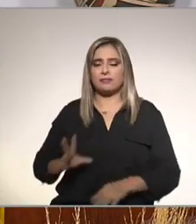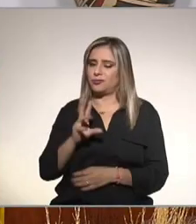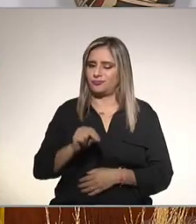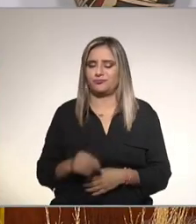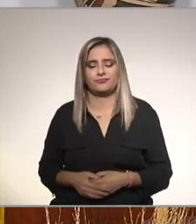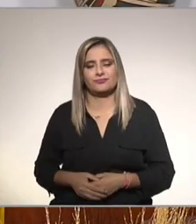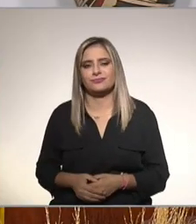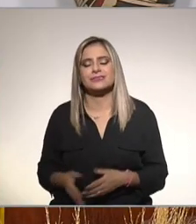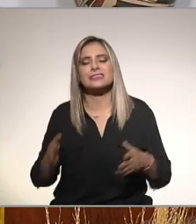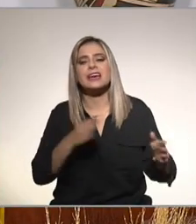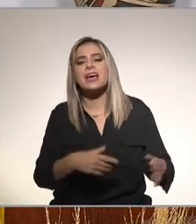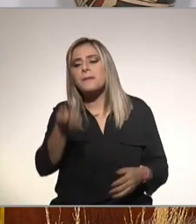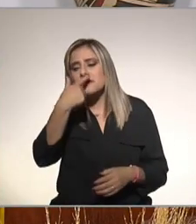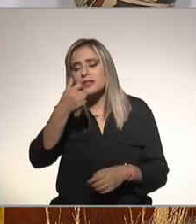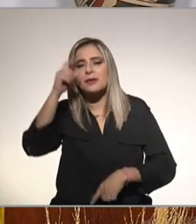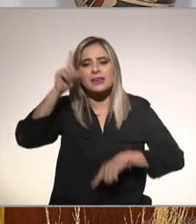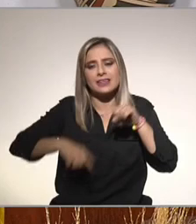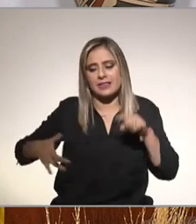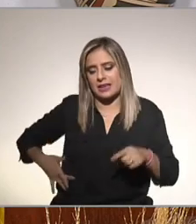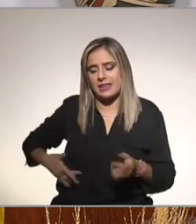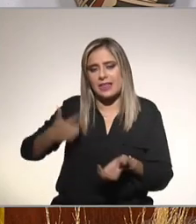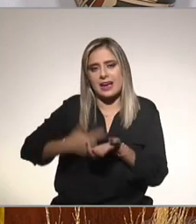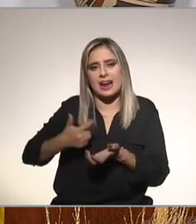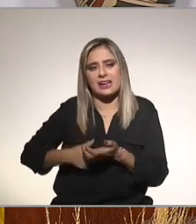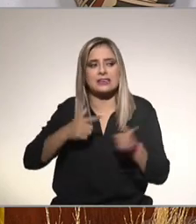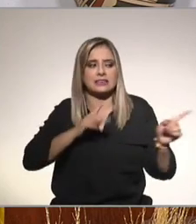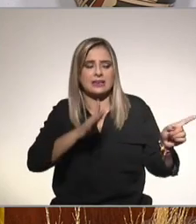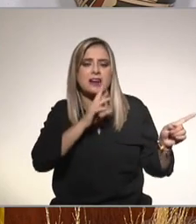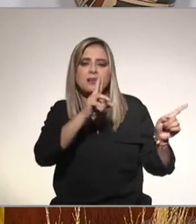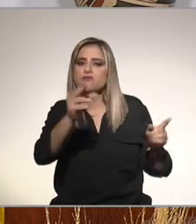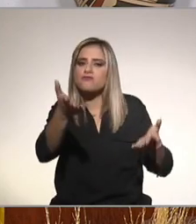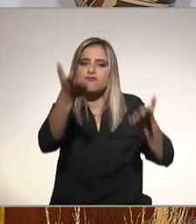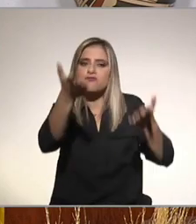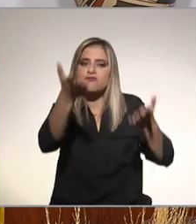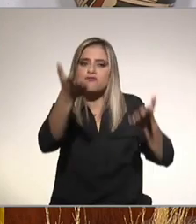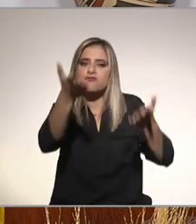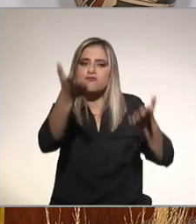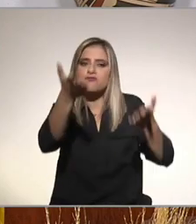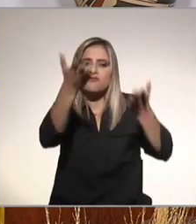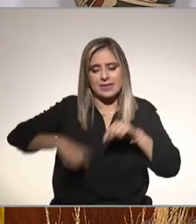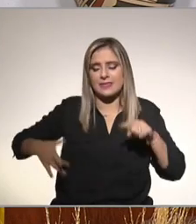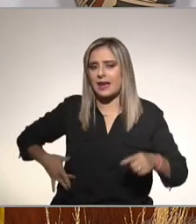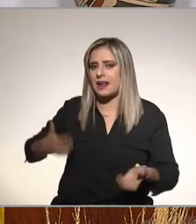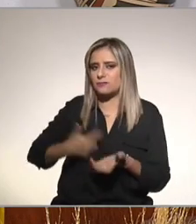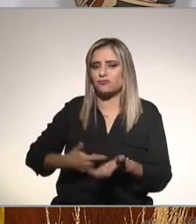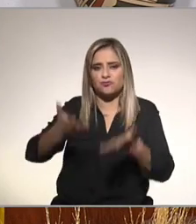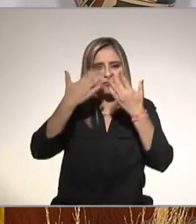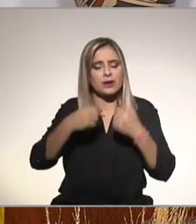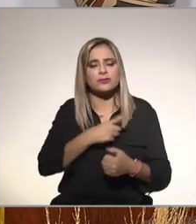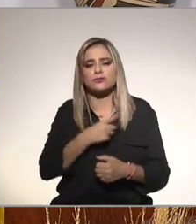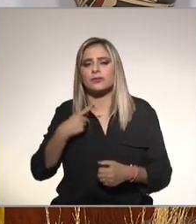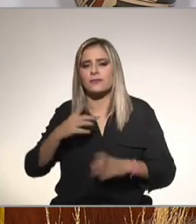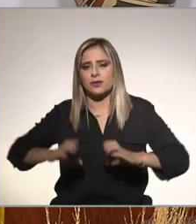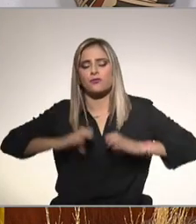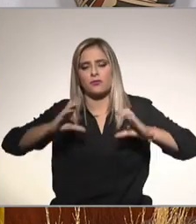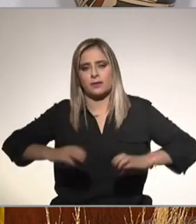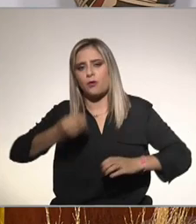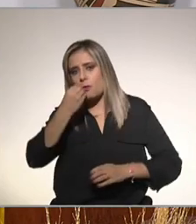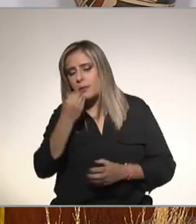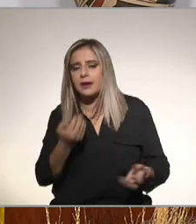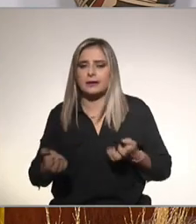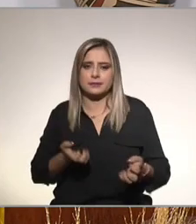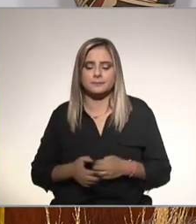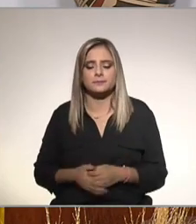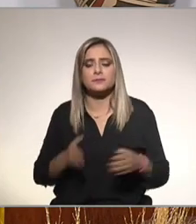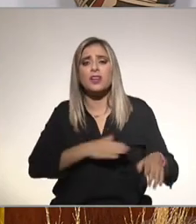les podemos decir qué medicamentos quitan el hígado graso? ya lo contestaron no existe un medicamento que te quite el hígado graso los médicos no quieren